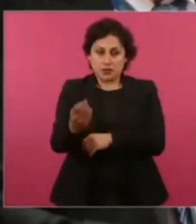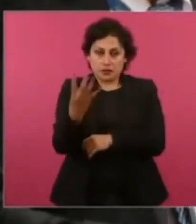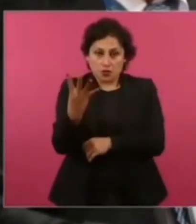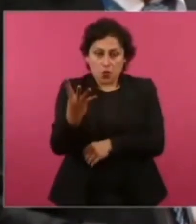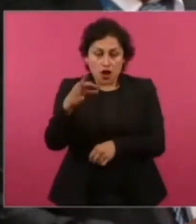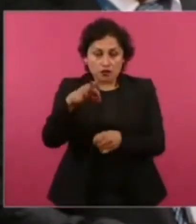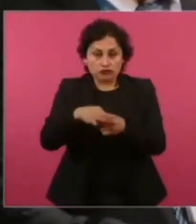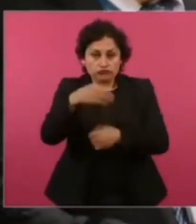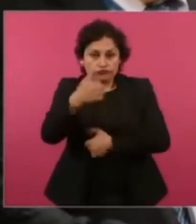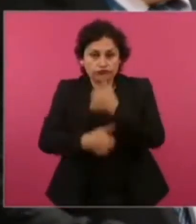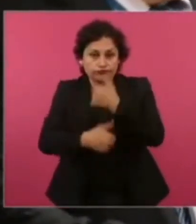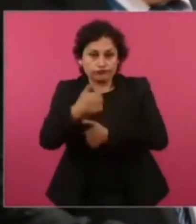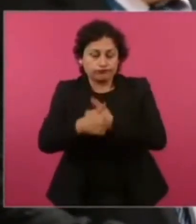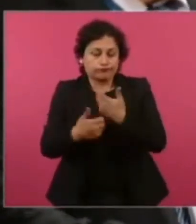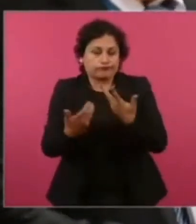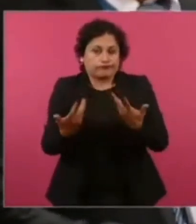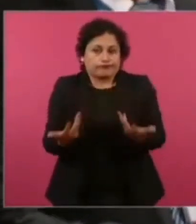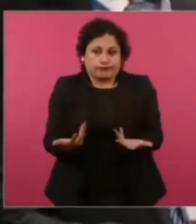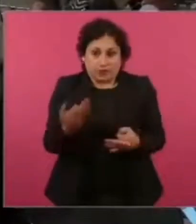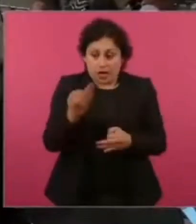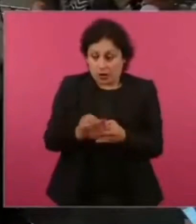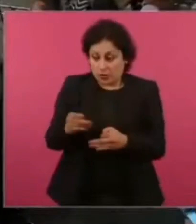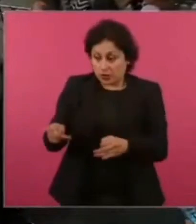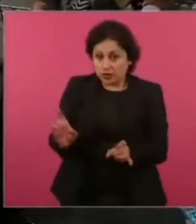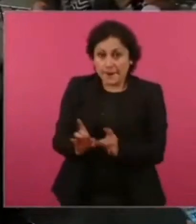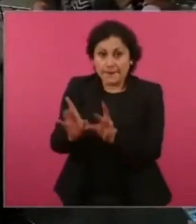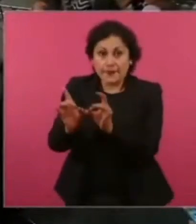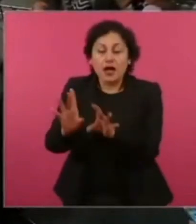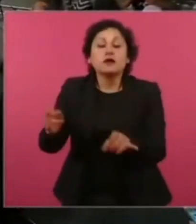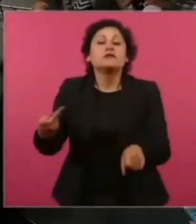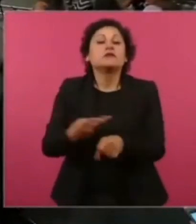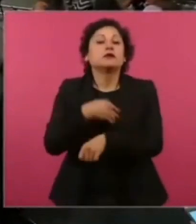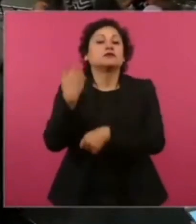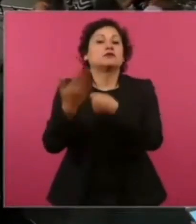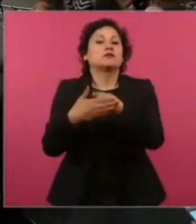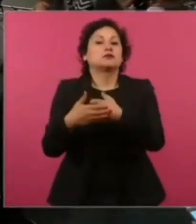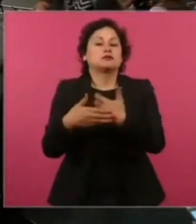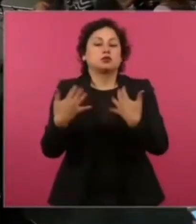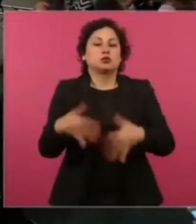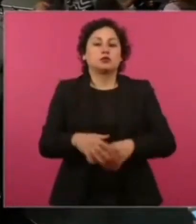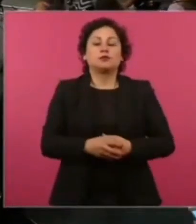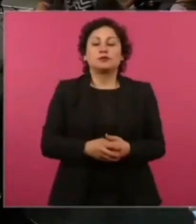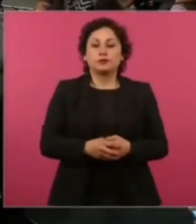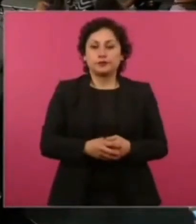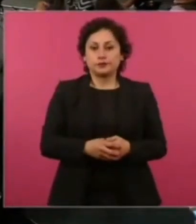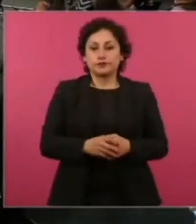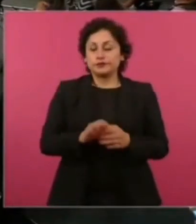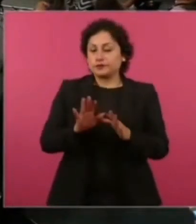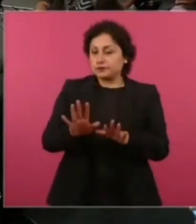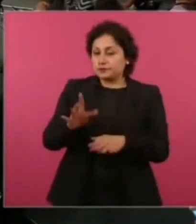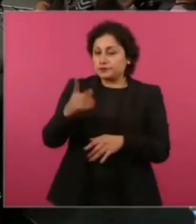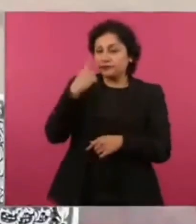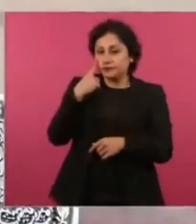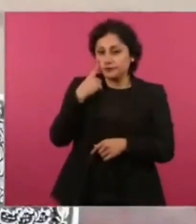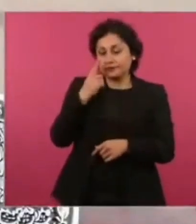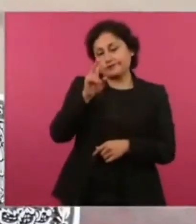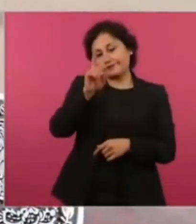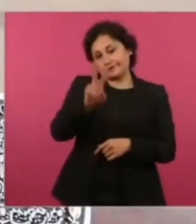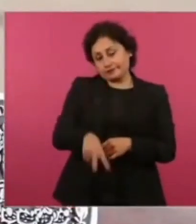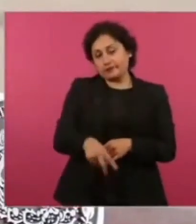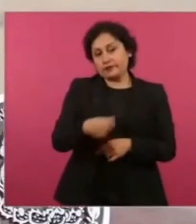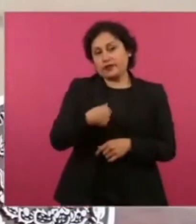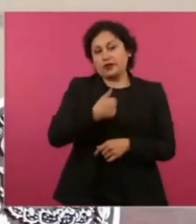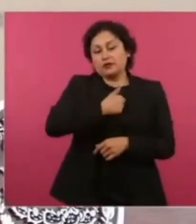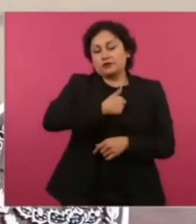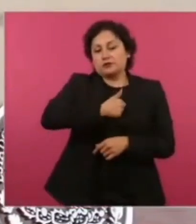podemos esperar hacia 2024 en México? Bueno, primero lamentar mucho este